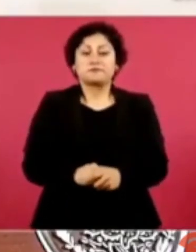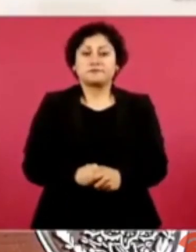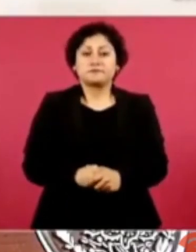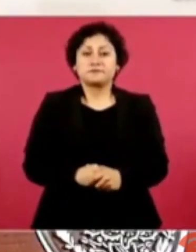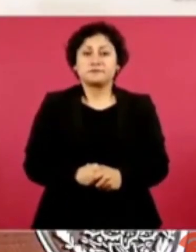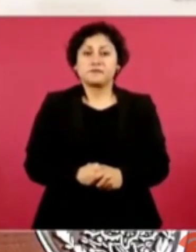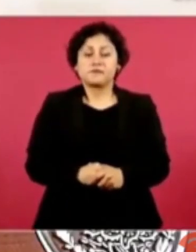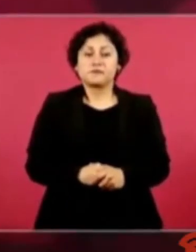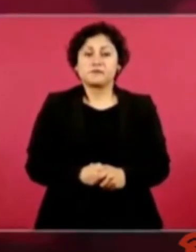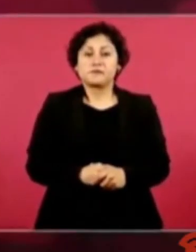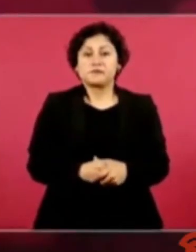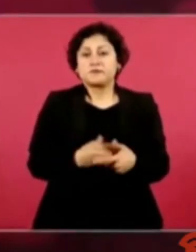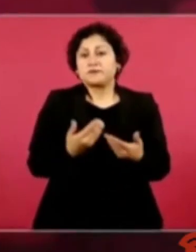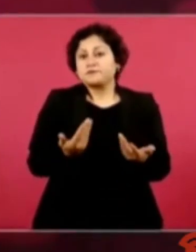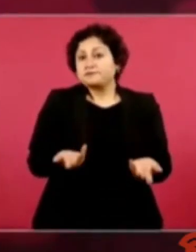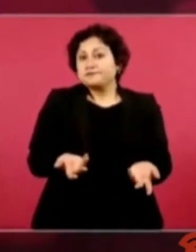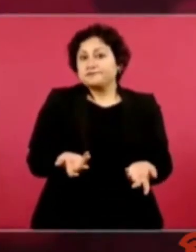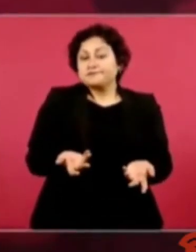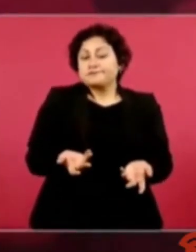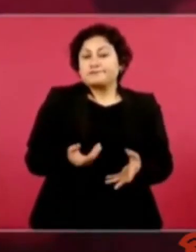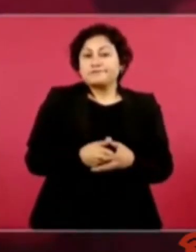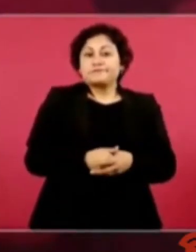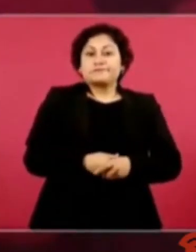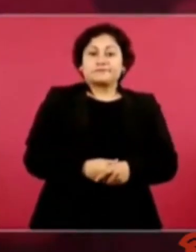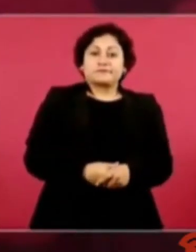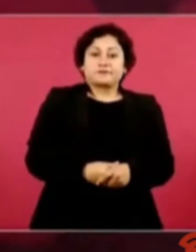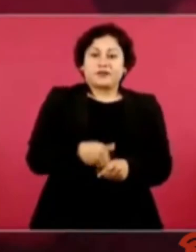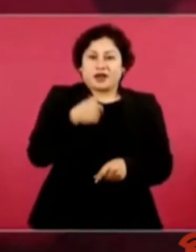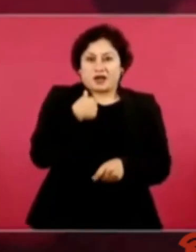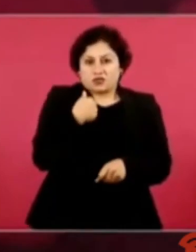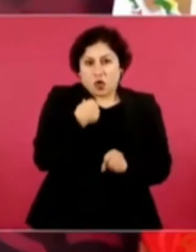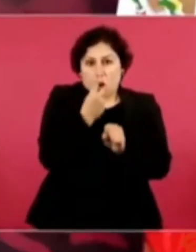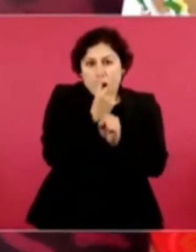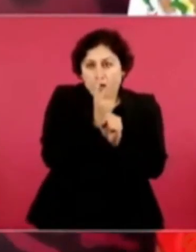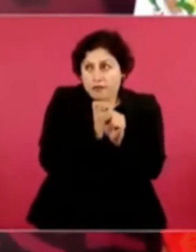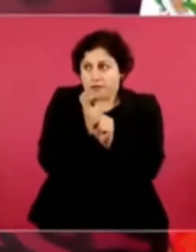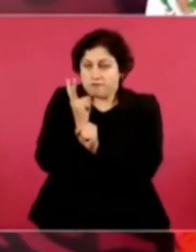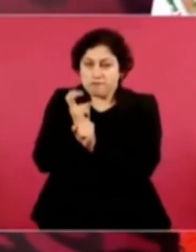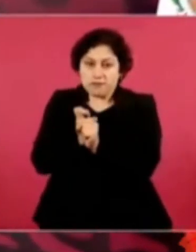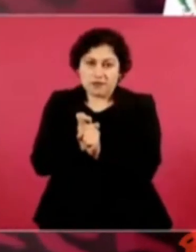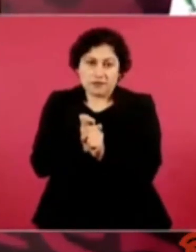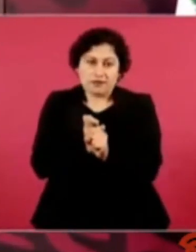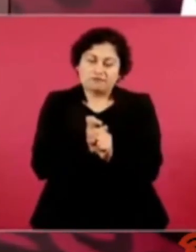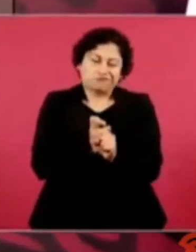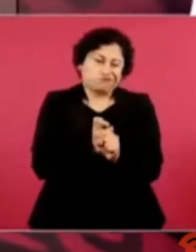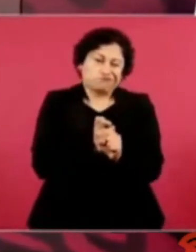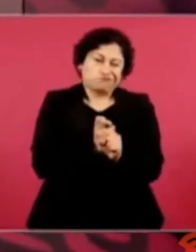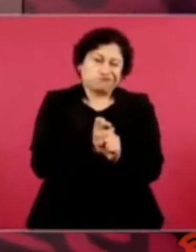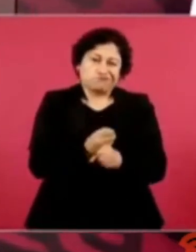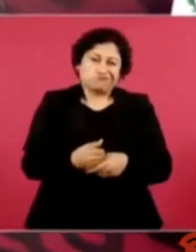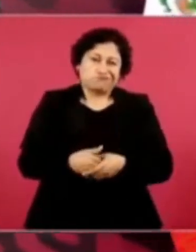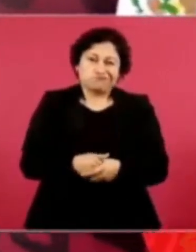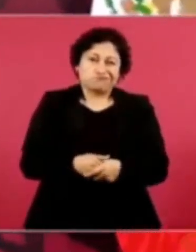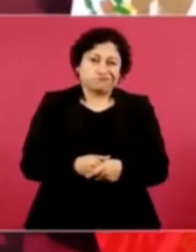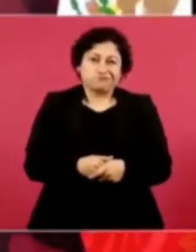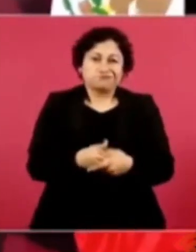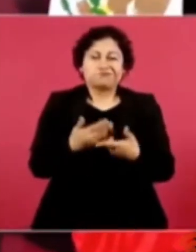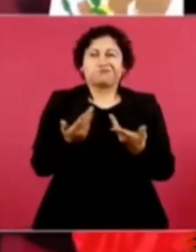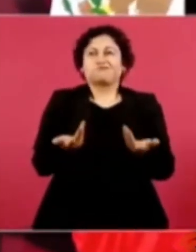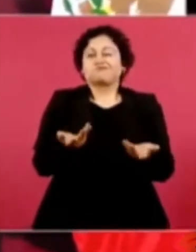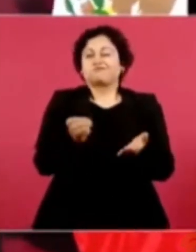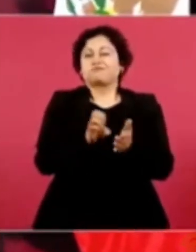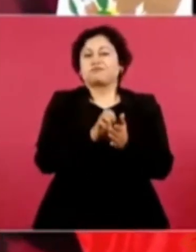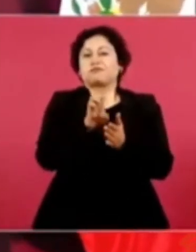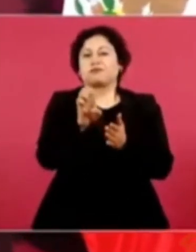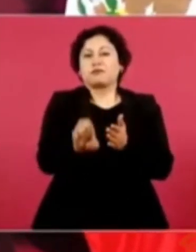no no voy a invitar a este presidentes,